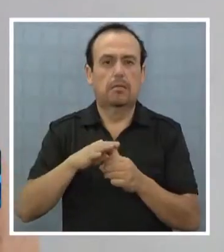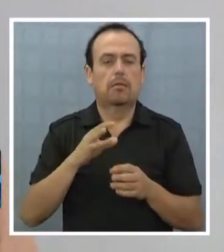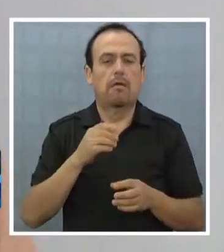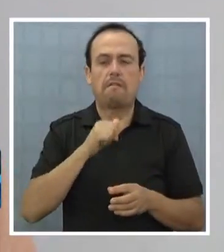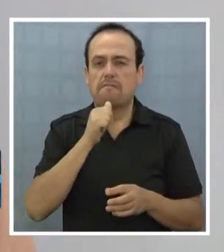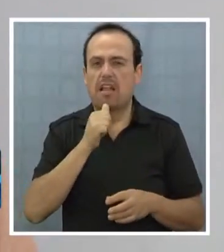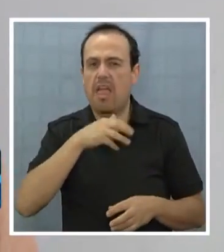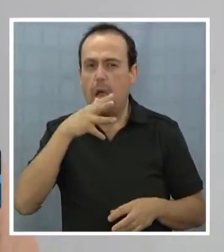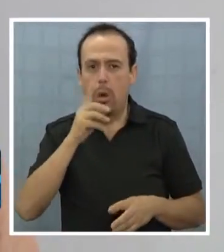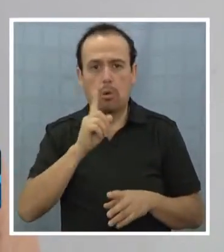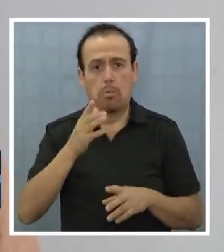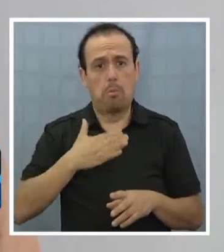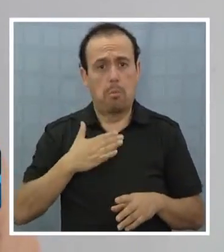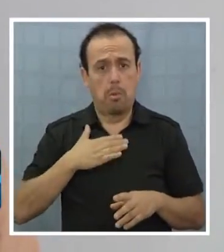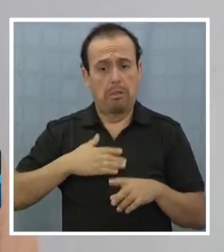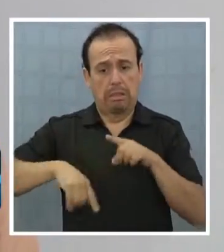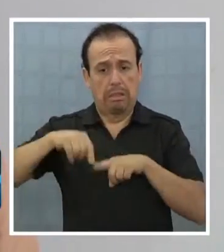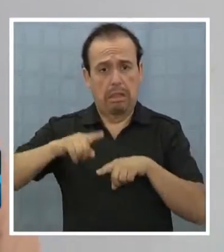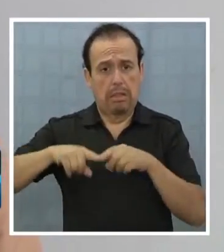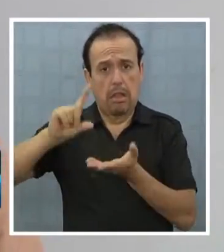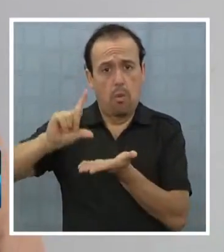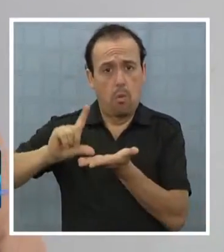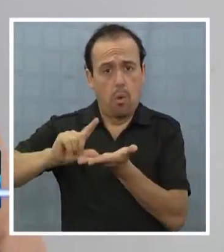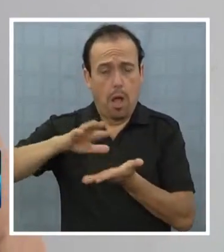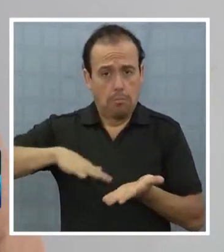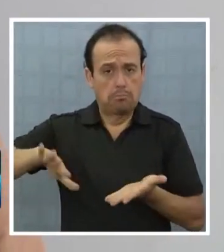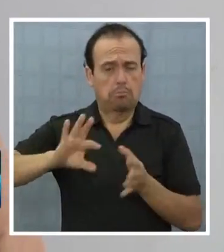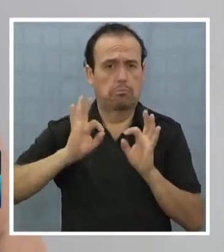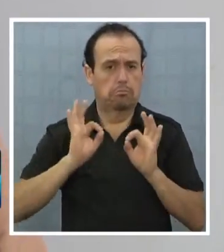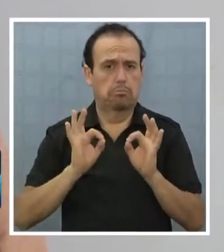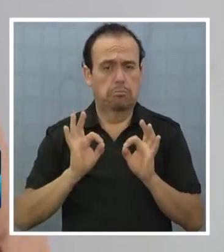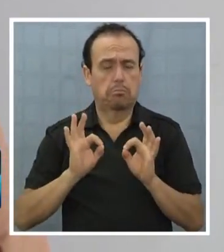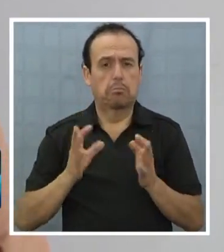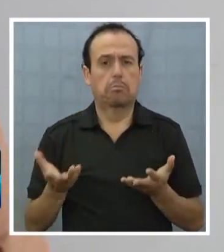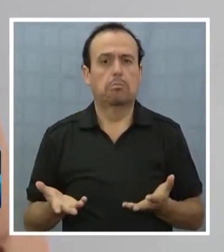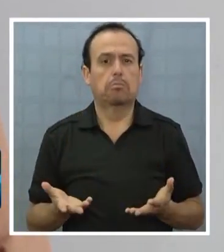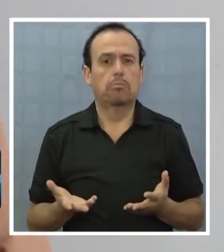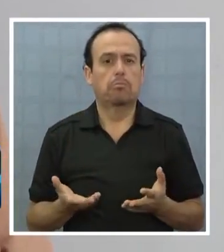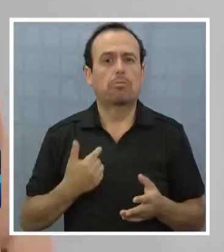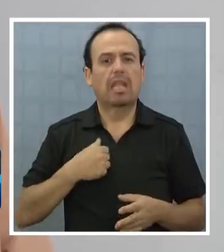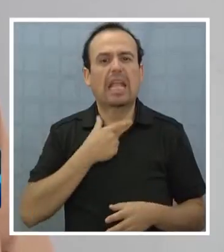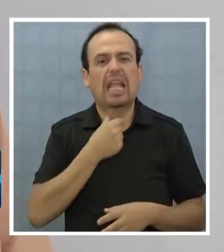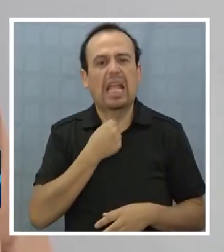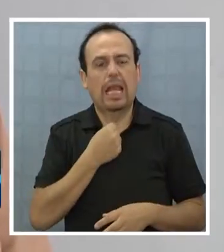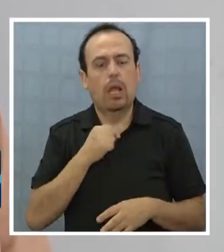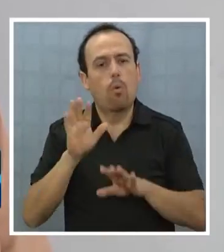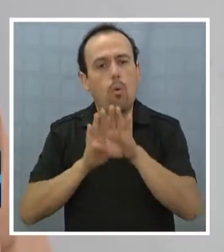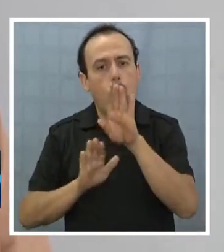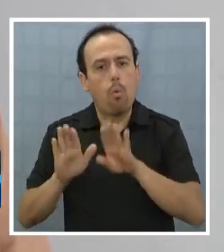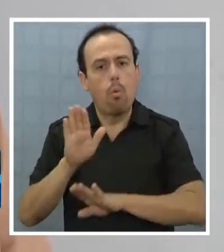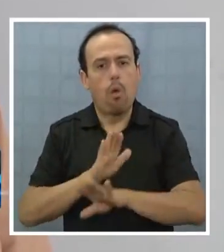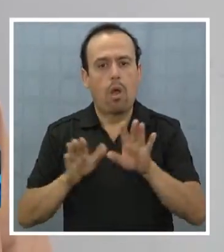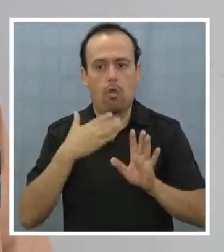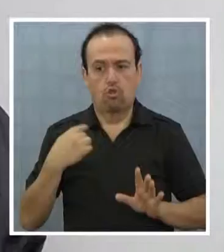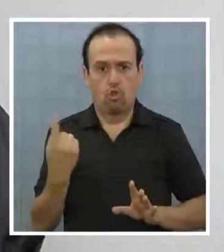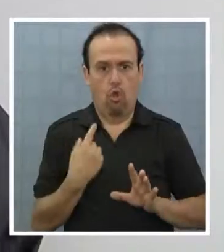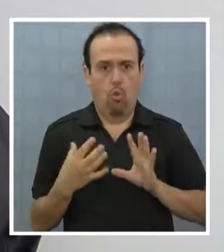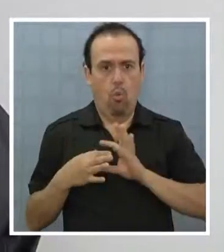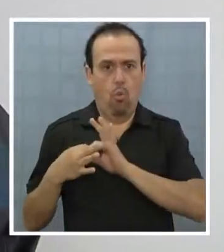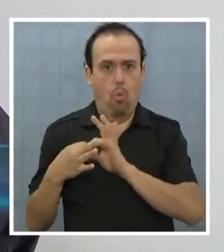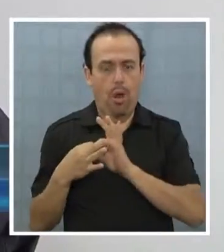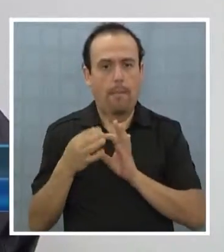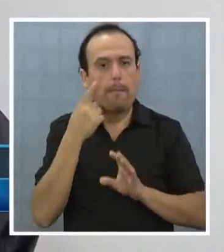Nuestras cuencas son vírgenes, por lo tanto en eso estamos, queremos cuidarla y estamos todos unidos para eso.